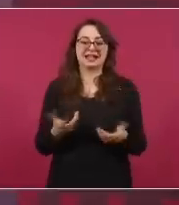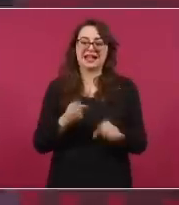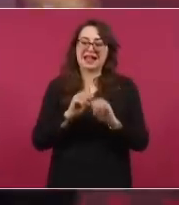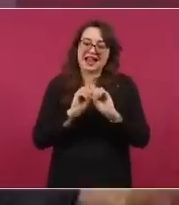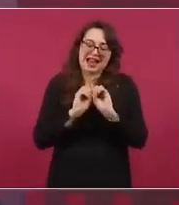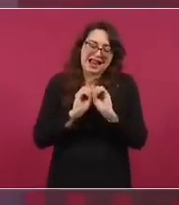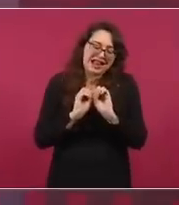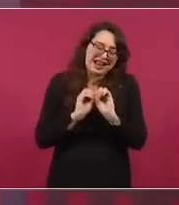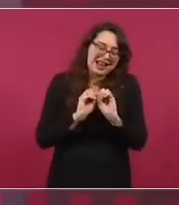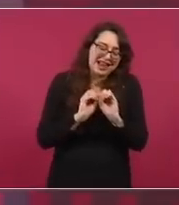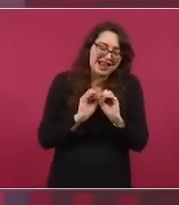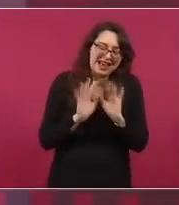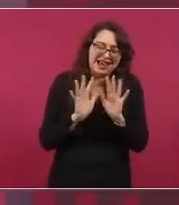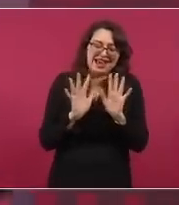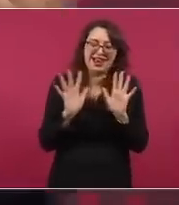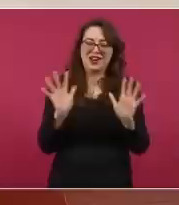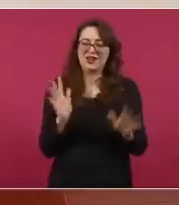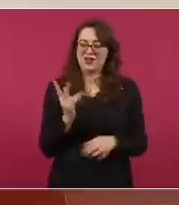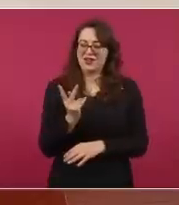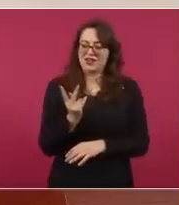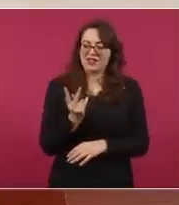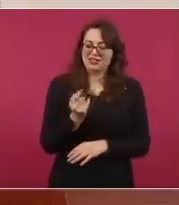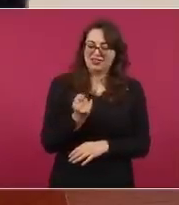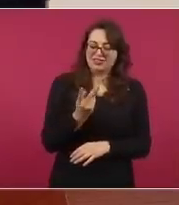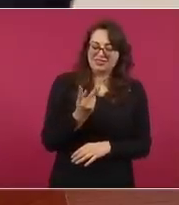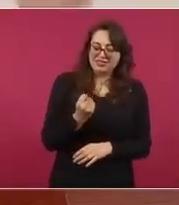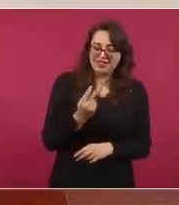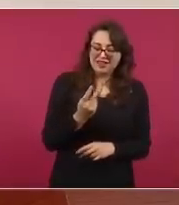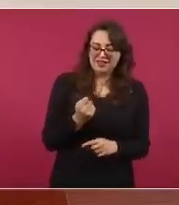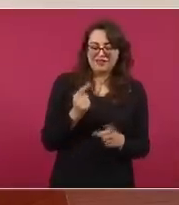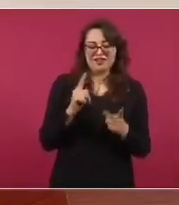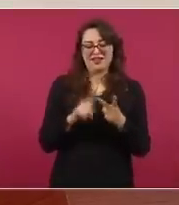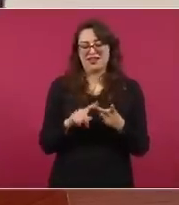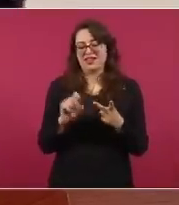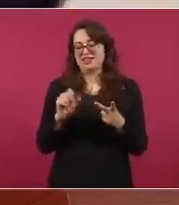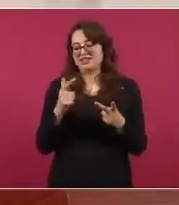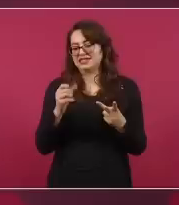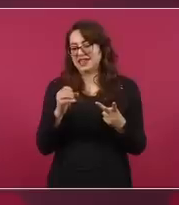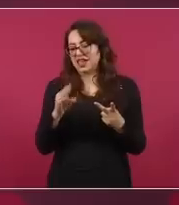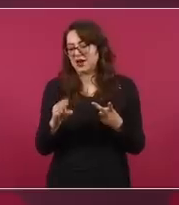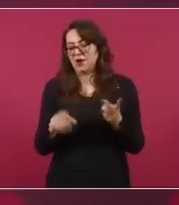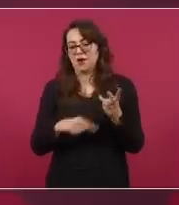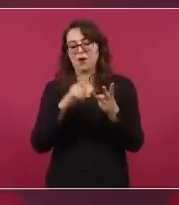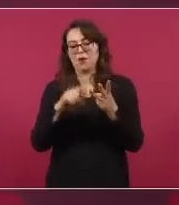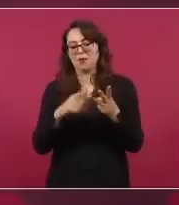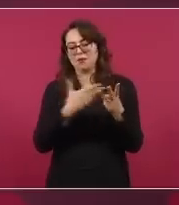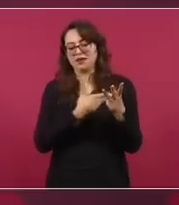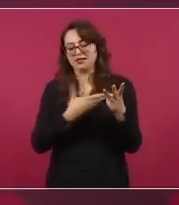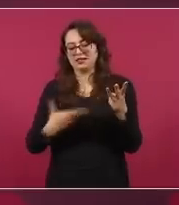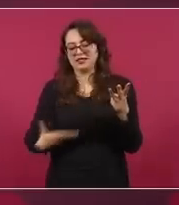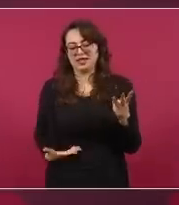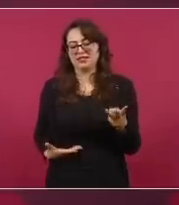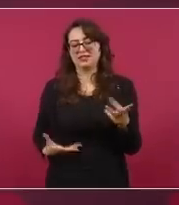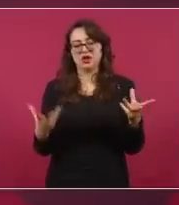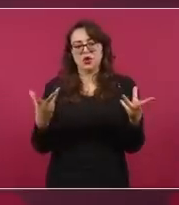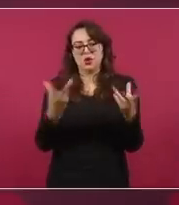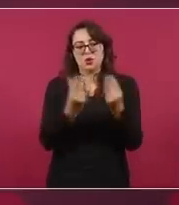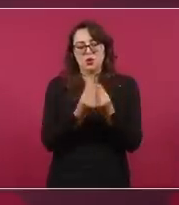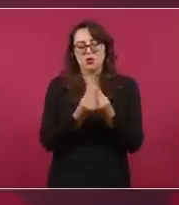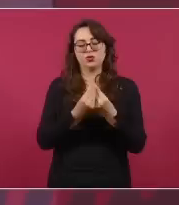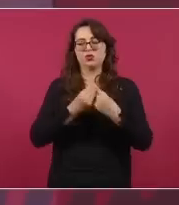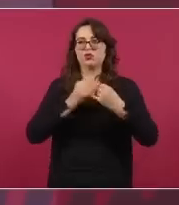participación de Gobernación, de la presidencia de Televisa, de Televisa,